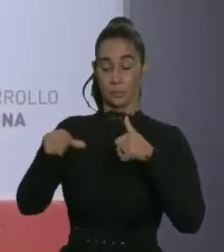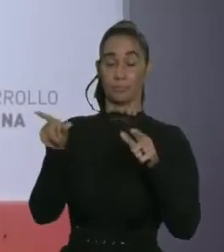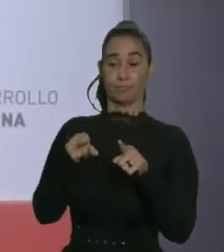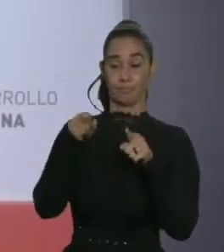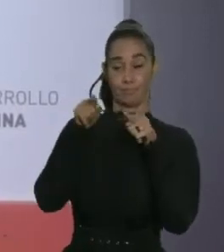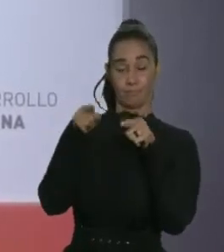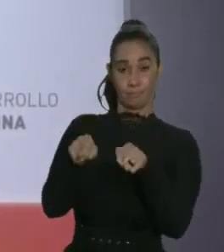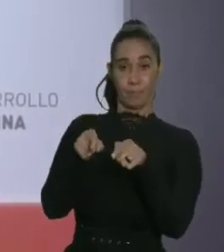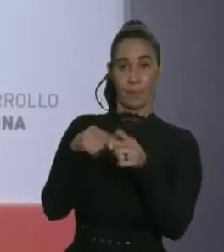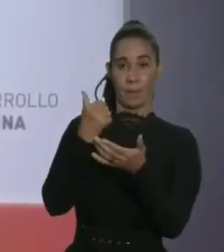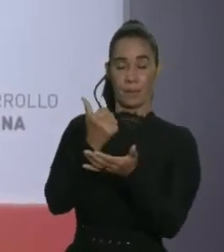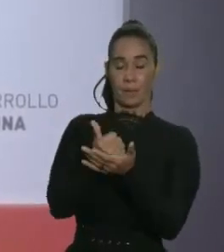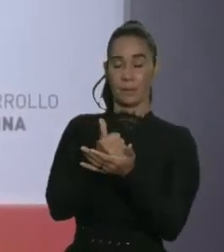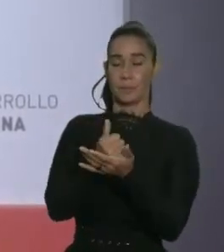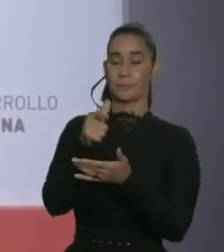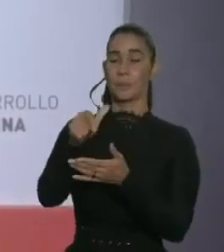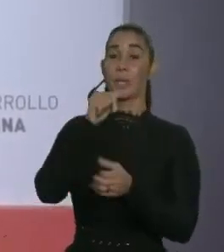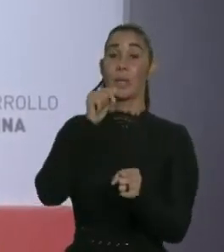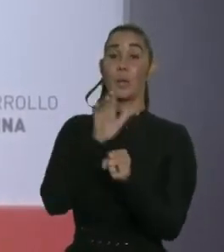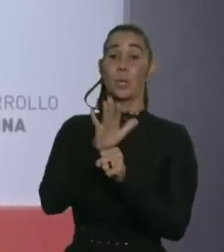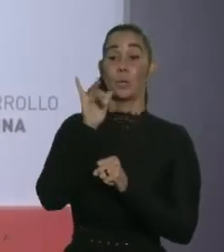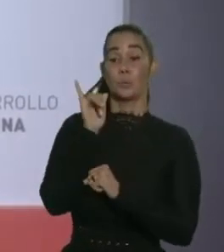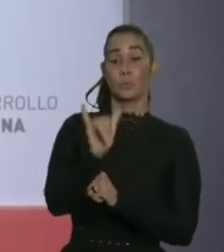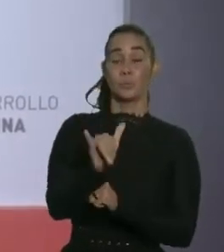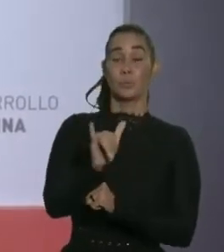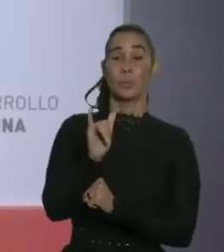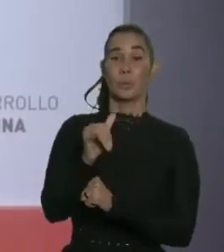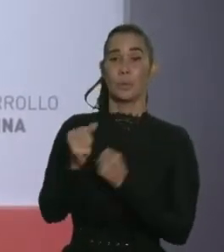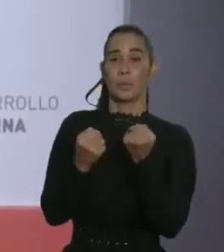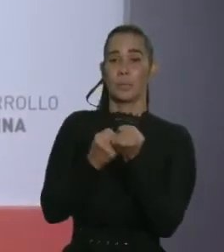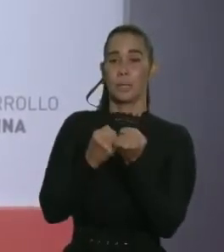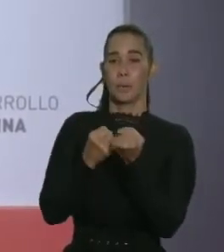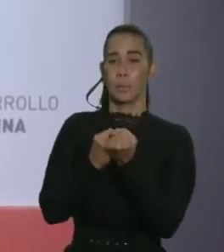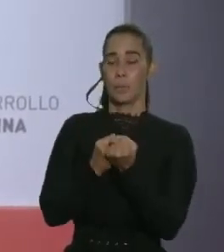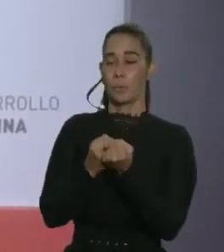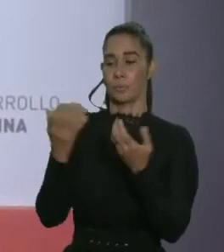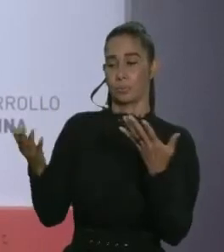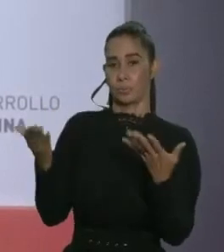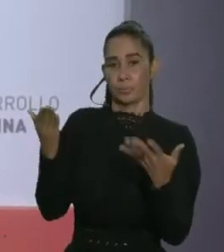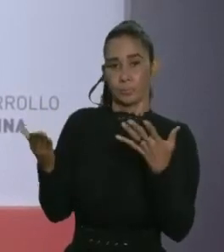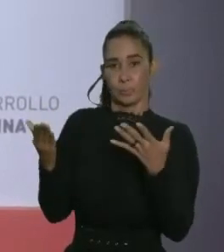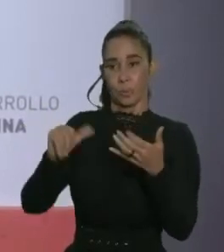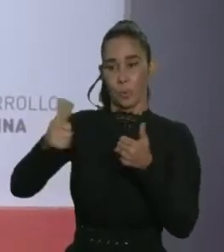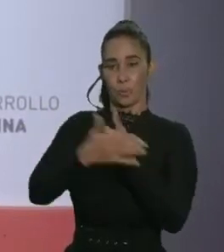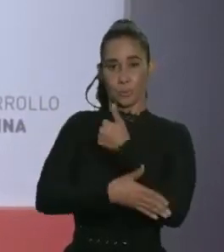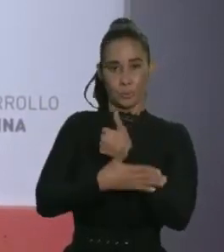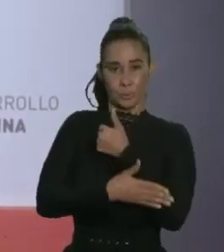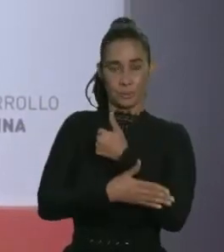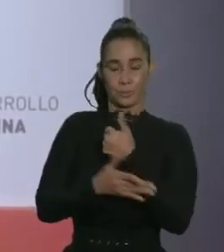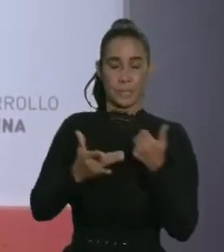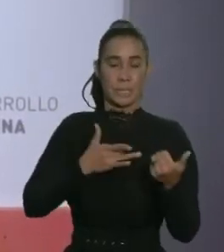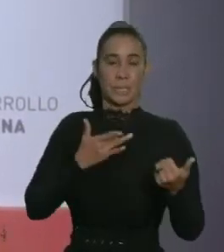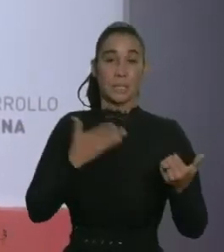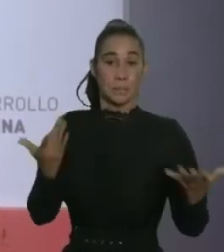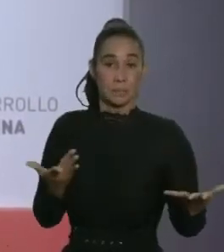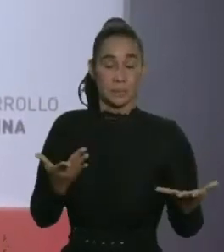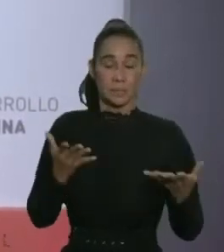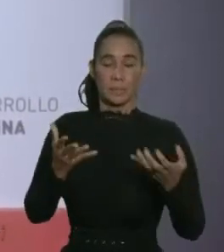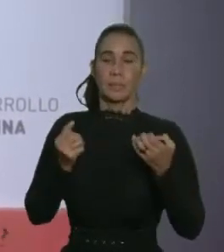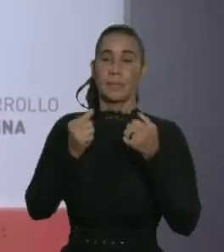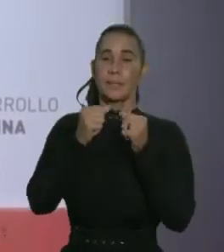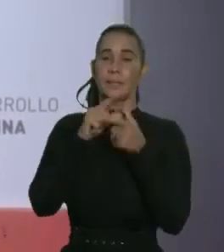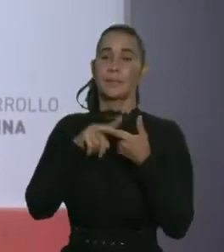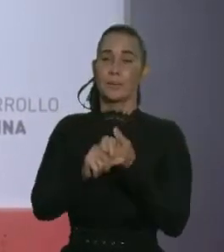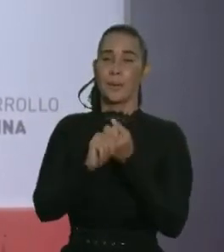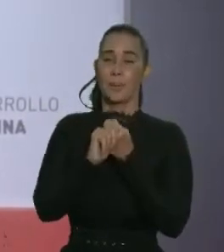Ahí queda nuestro compromiso de colaboración mutua con ustedes. Siéntanse, queridos